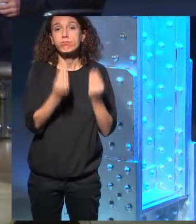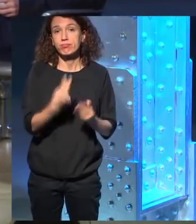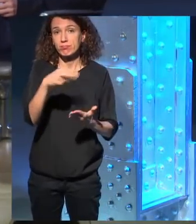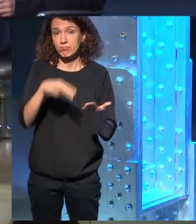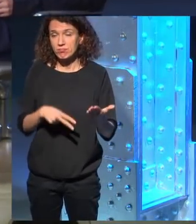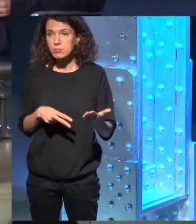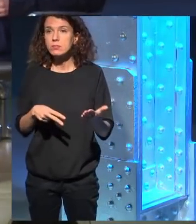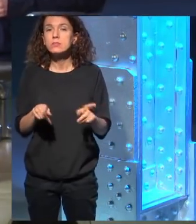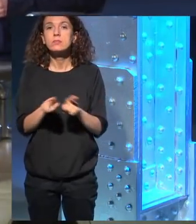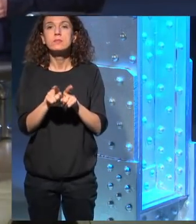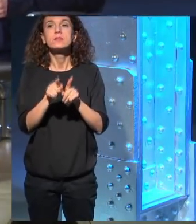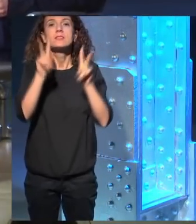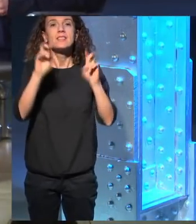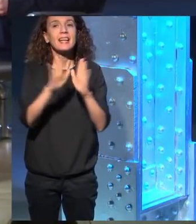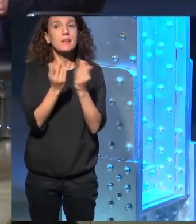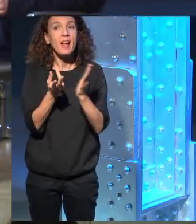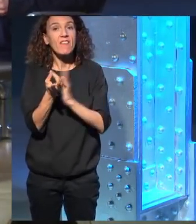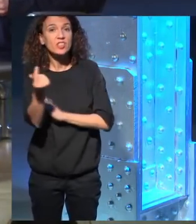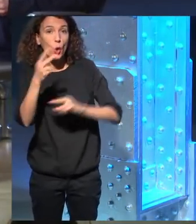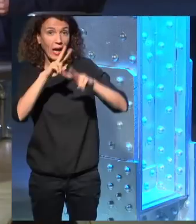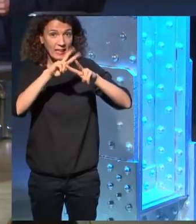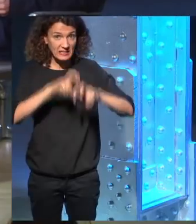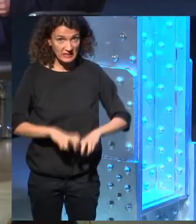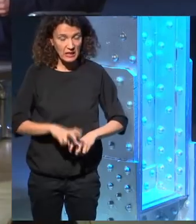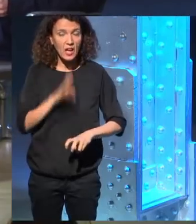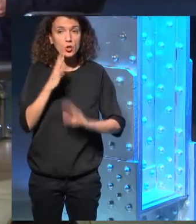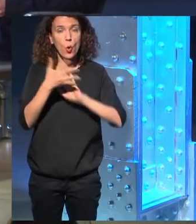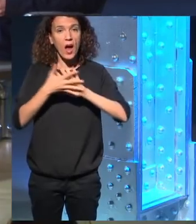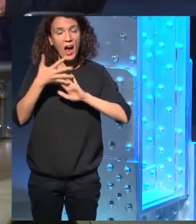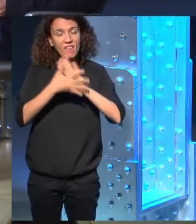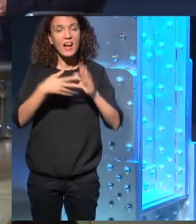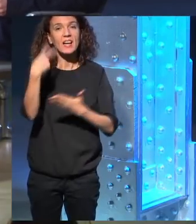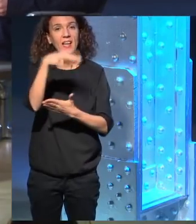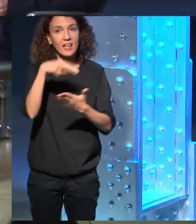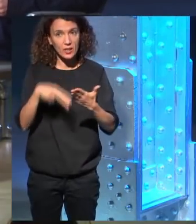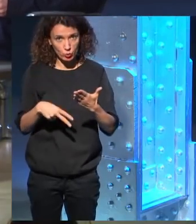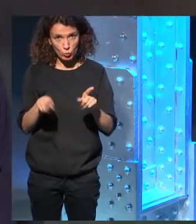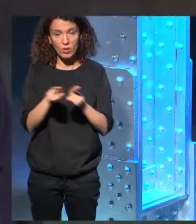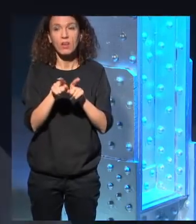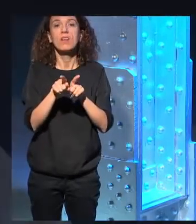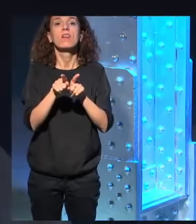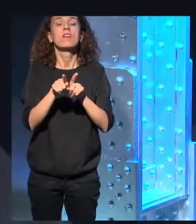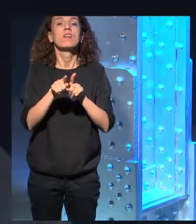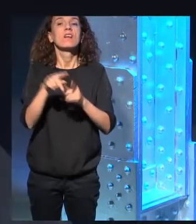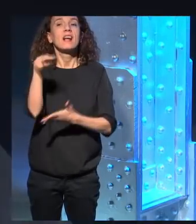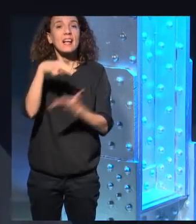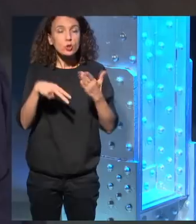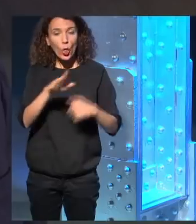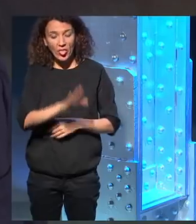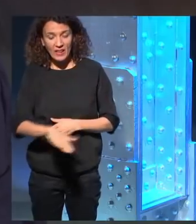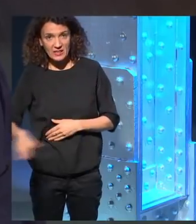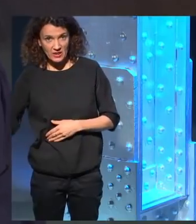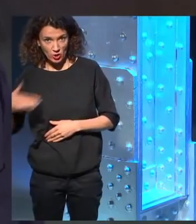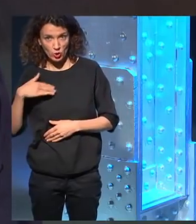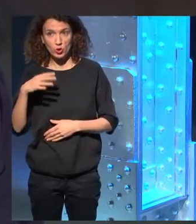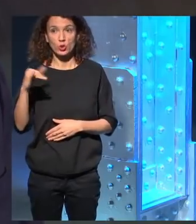en evasión en algunos de los ensayos de evasión citas hablando de la lectura del caso de John Cage como lector de niño que